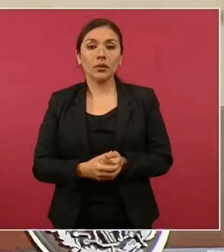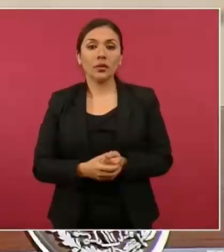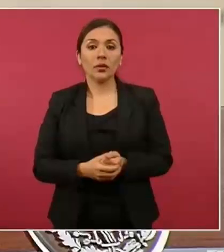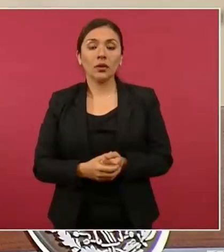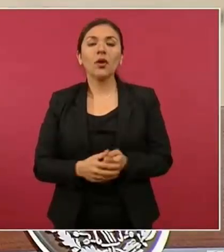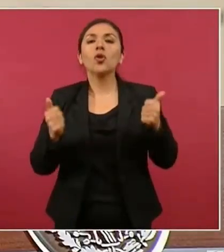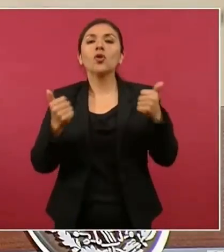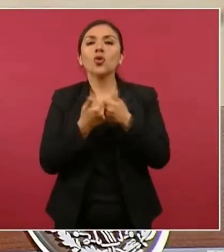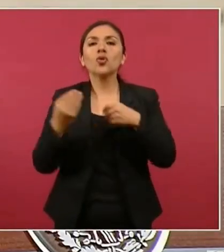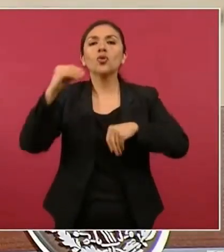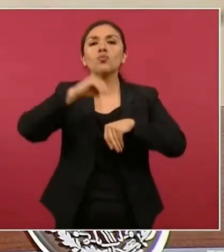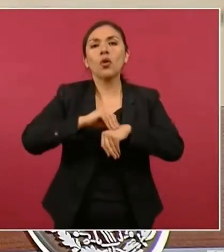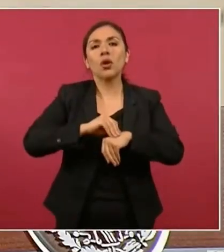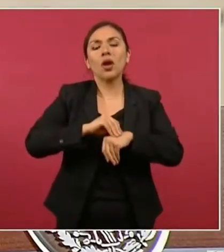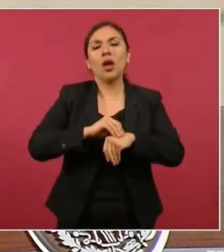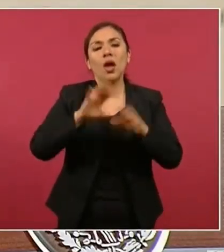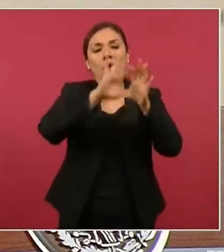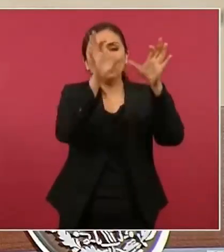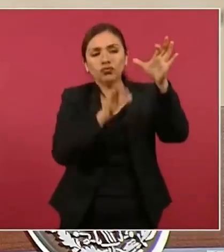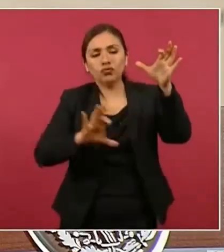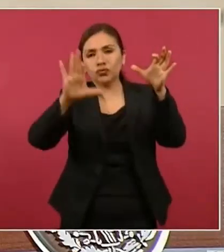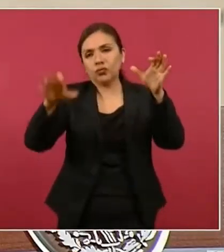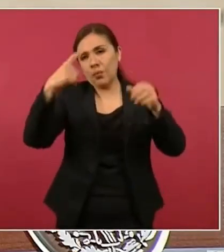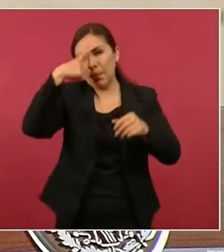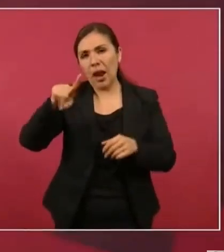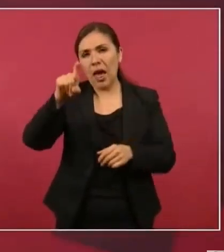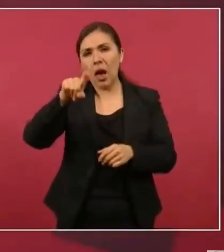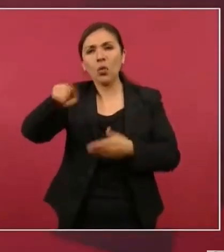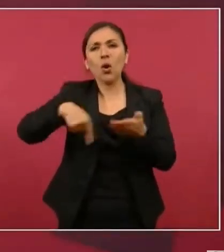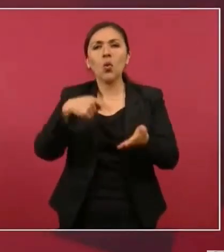acueducto de la presa El Cuchillo.